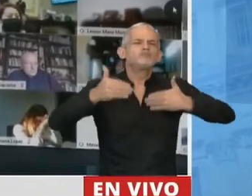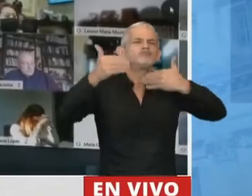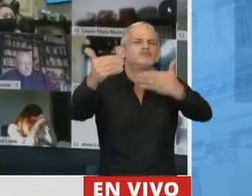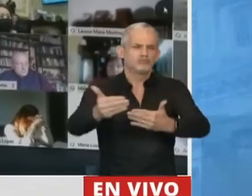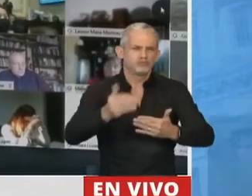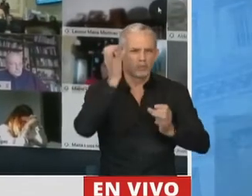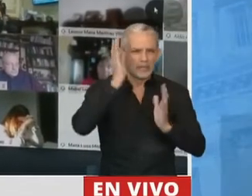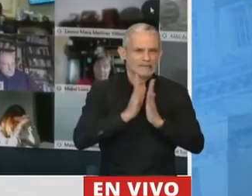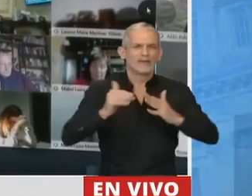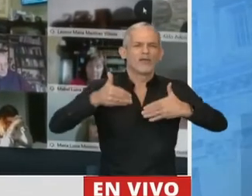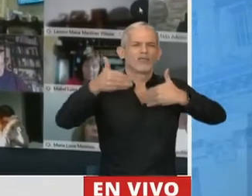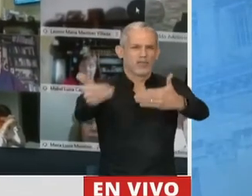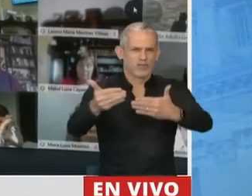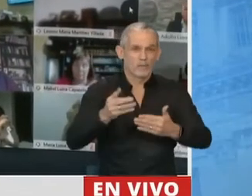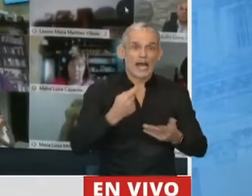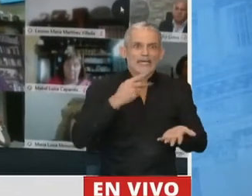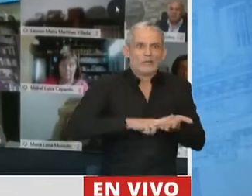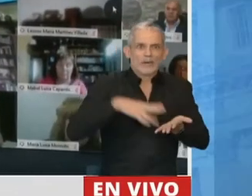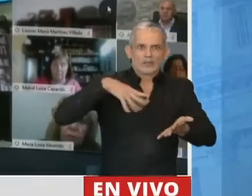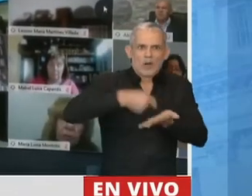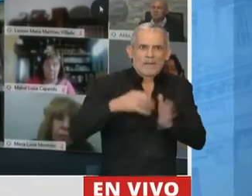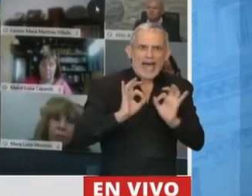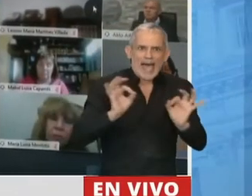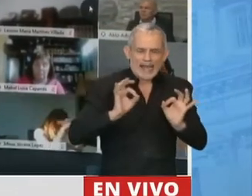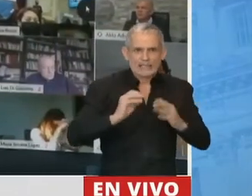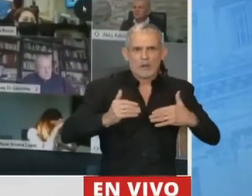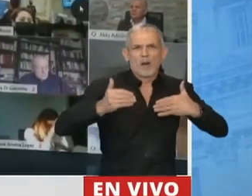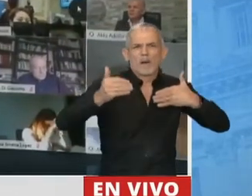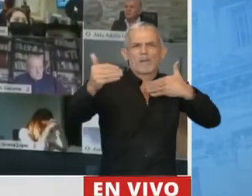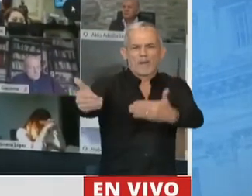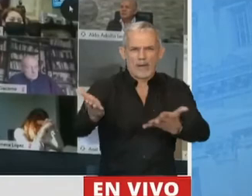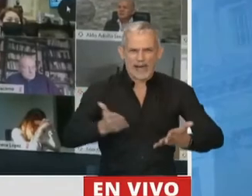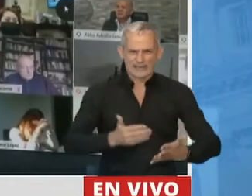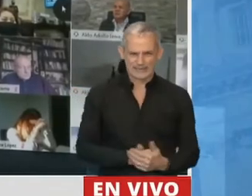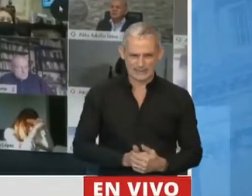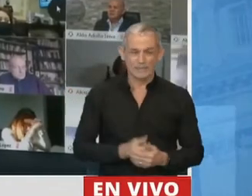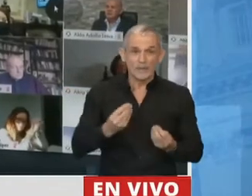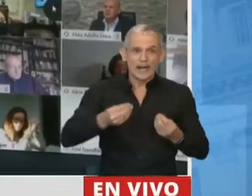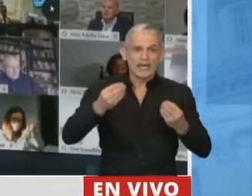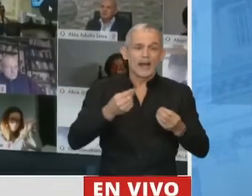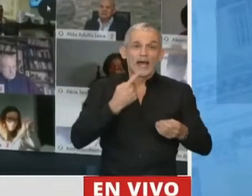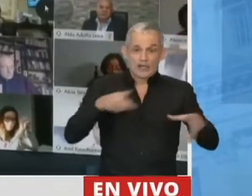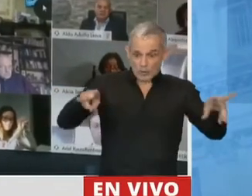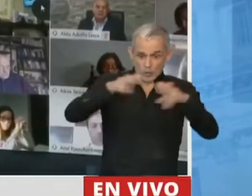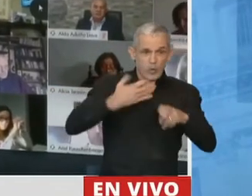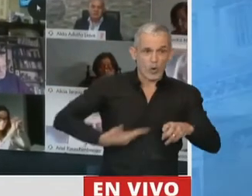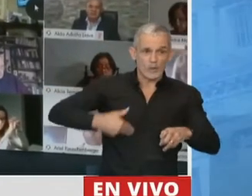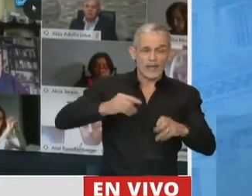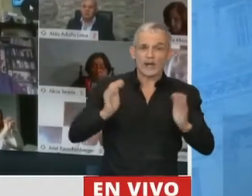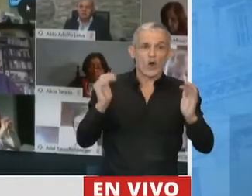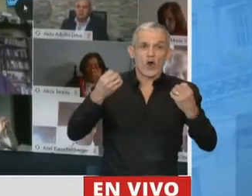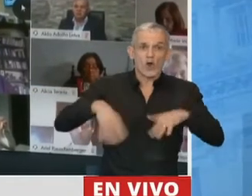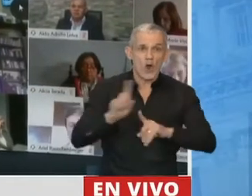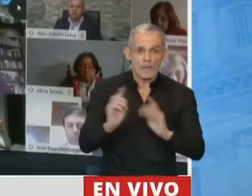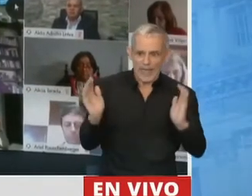todos aquellos que no pudieron pagar sus impuestos, para que no pierda el fisco, pero también darle las